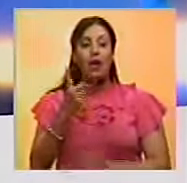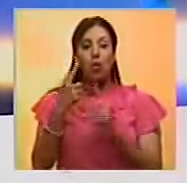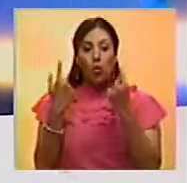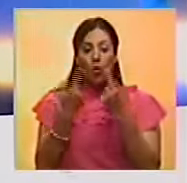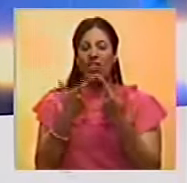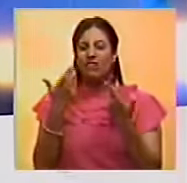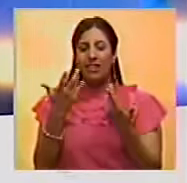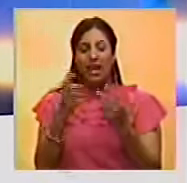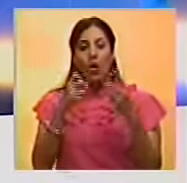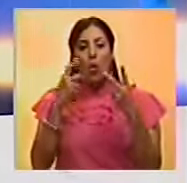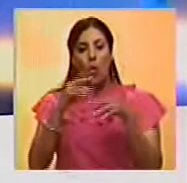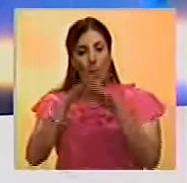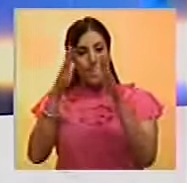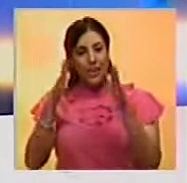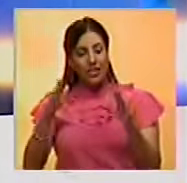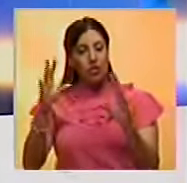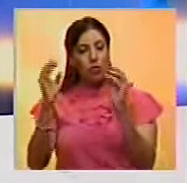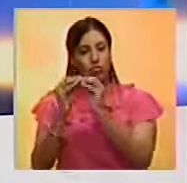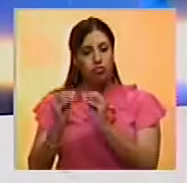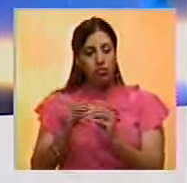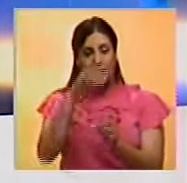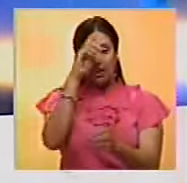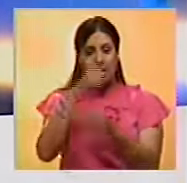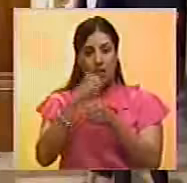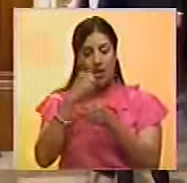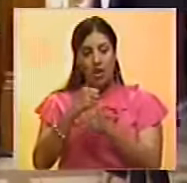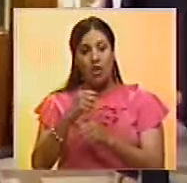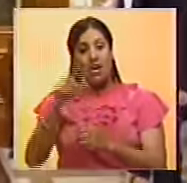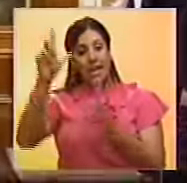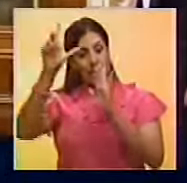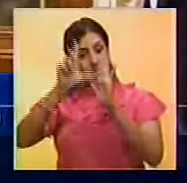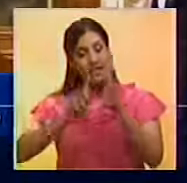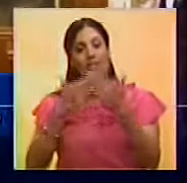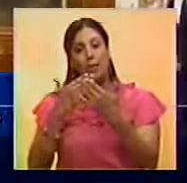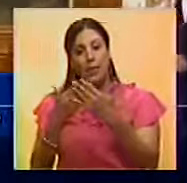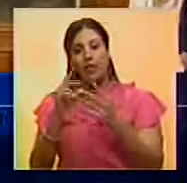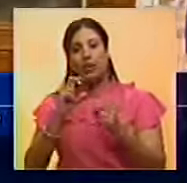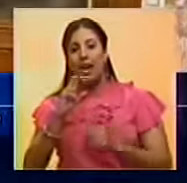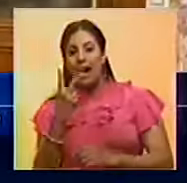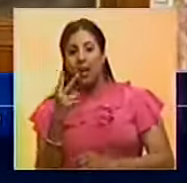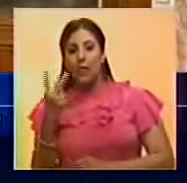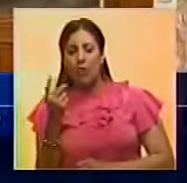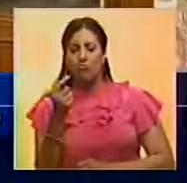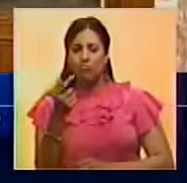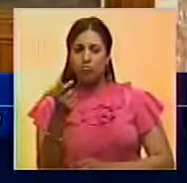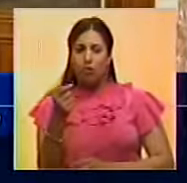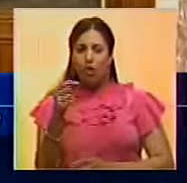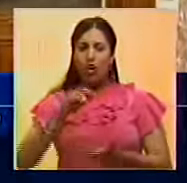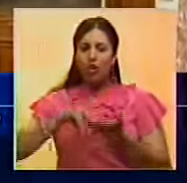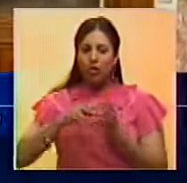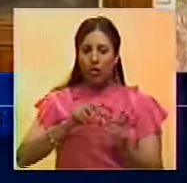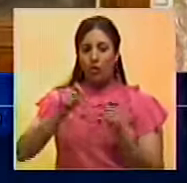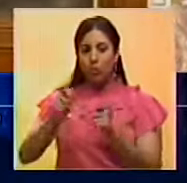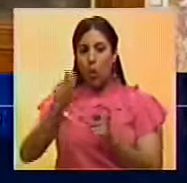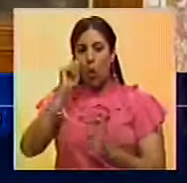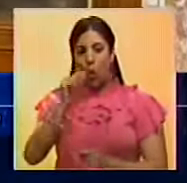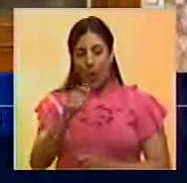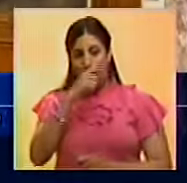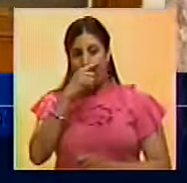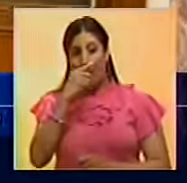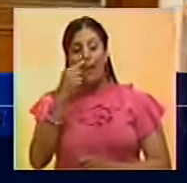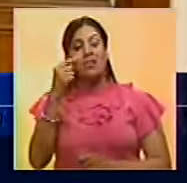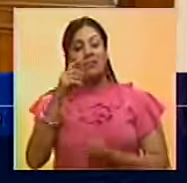Sergio Mattarella los ministros que conformarán su gabinete. La lista presentó pocos cambios con relación a la de su predecesor Mateo Renzi.